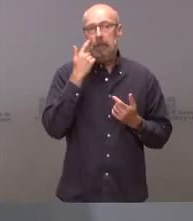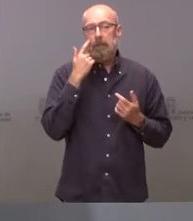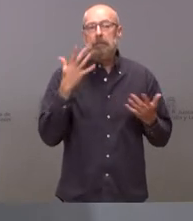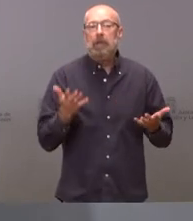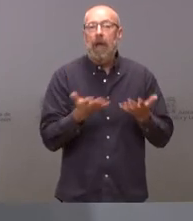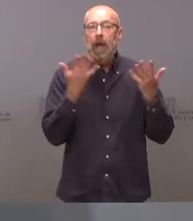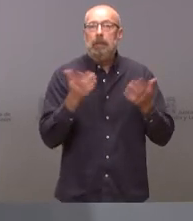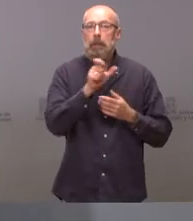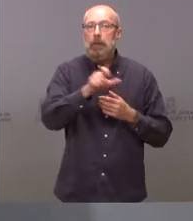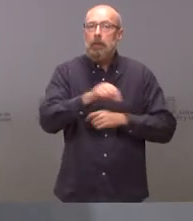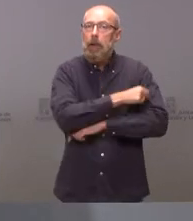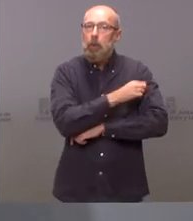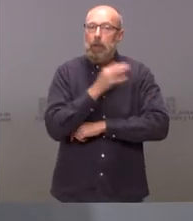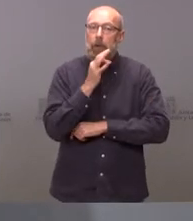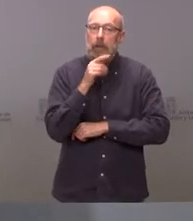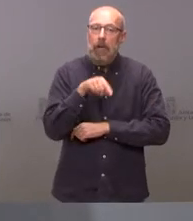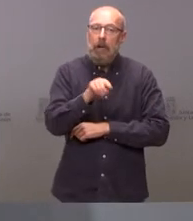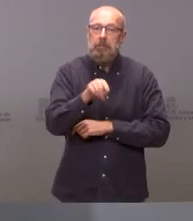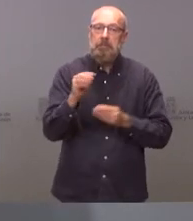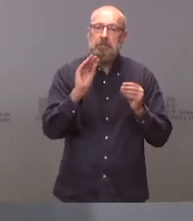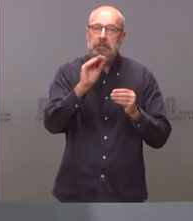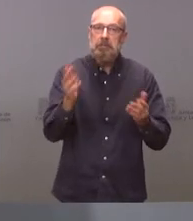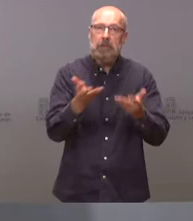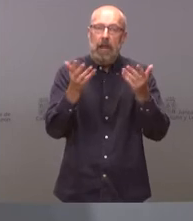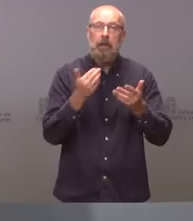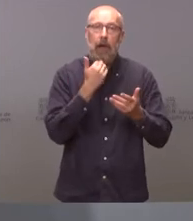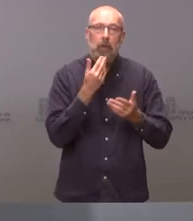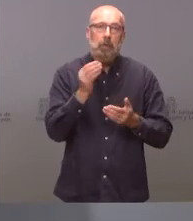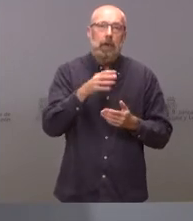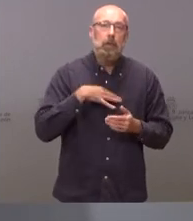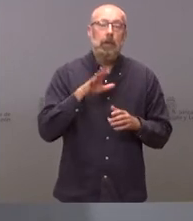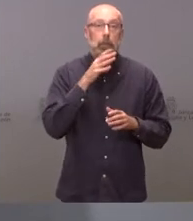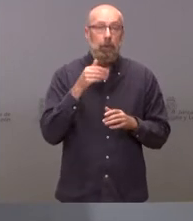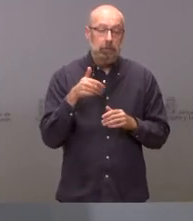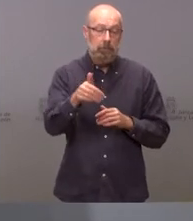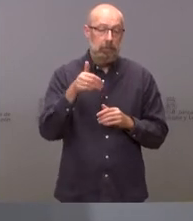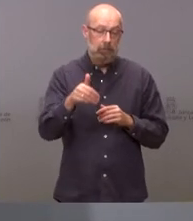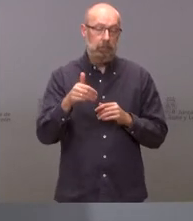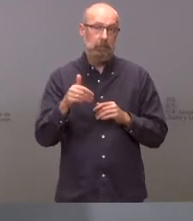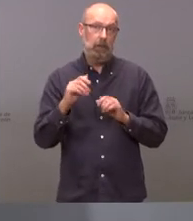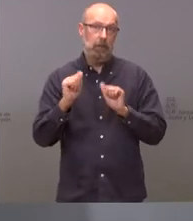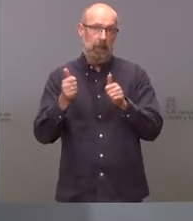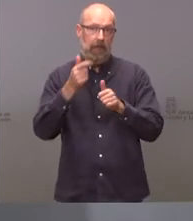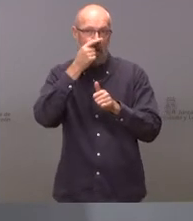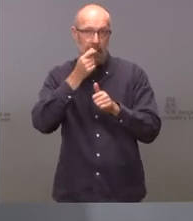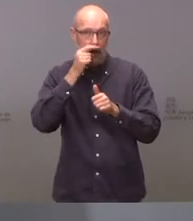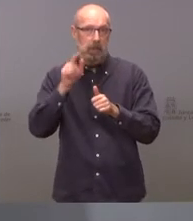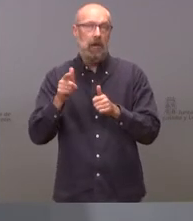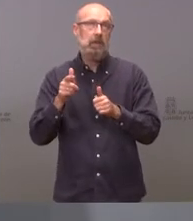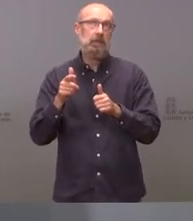de aquellas personas que no estén vacunadas es verdad que nos enfrentamos ahora en otoño que viene una epidemia de gripe quizás mantener la mascarilla en este momento